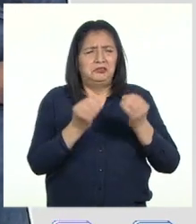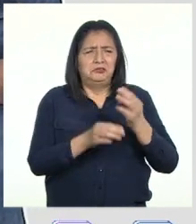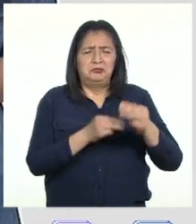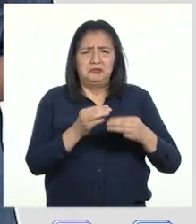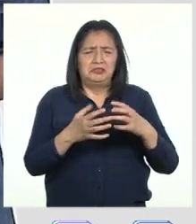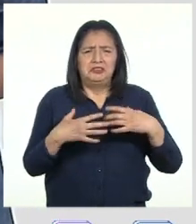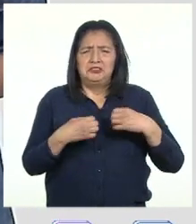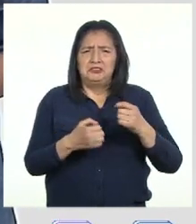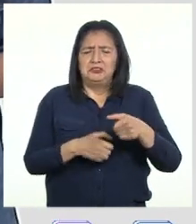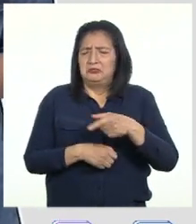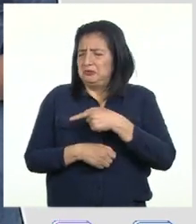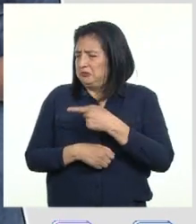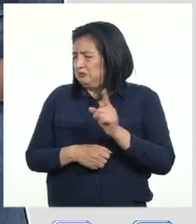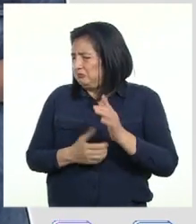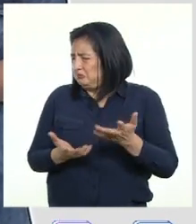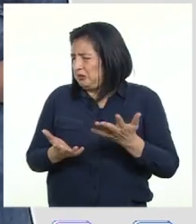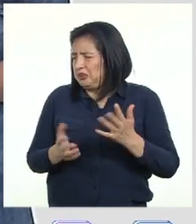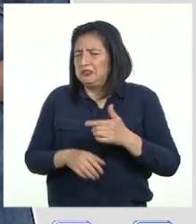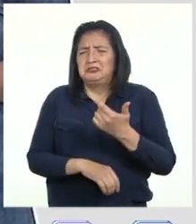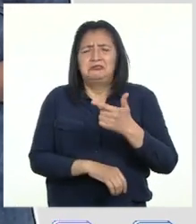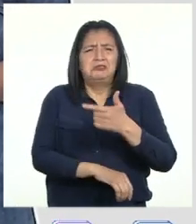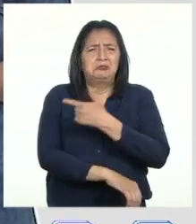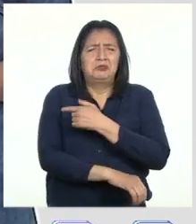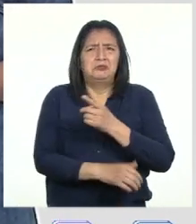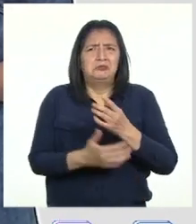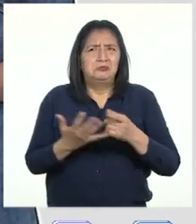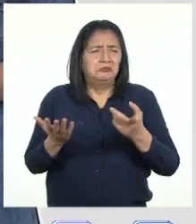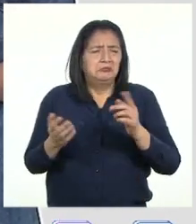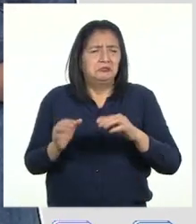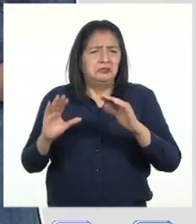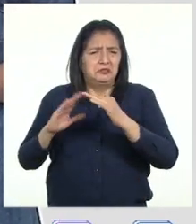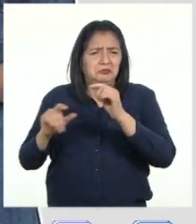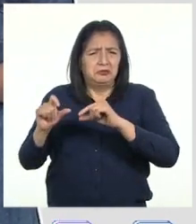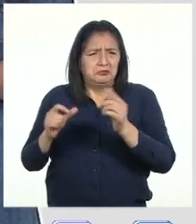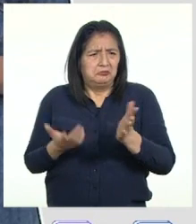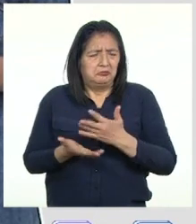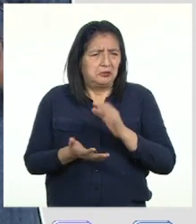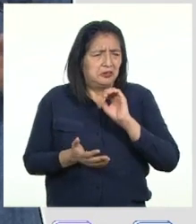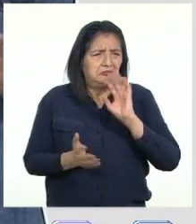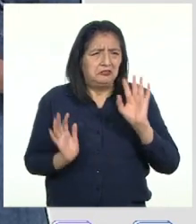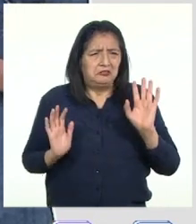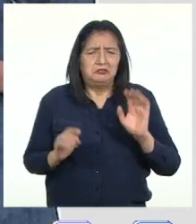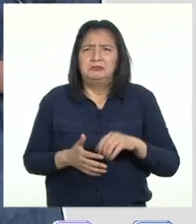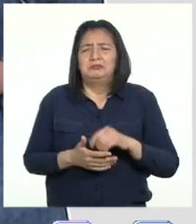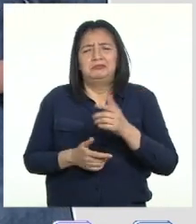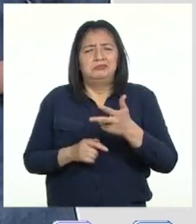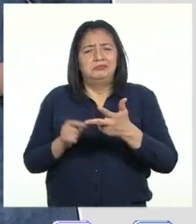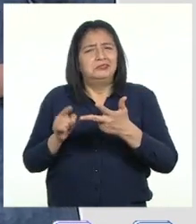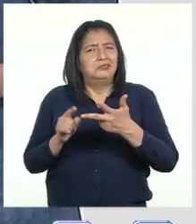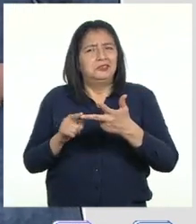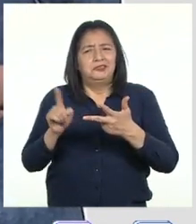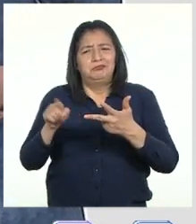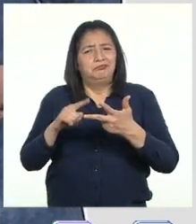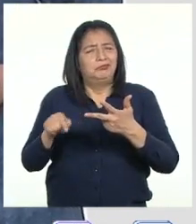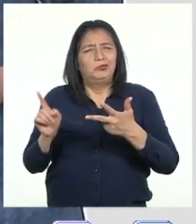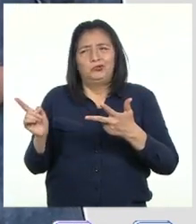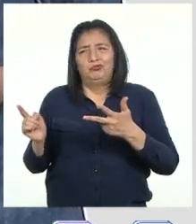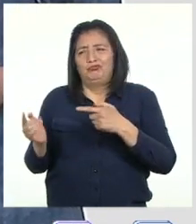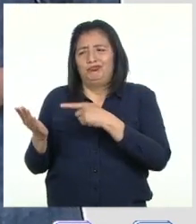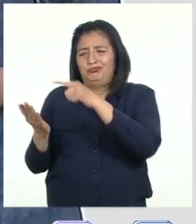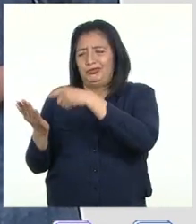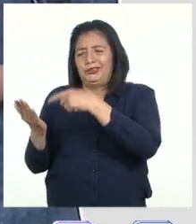el MINSA Que hablen de esta vacuna Ni de este laboratorio Por lo tanto, no se cumple el paso tres